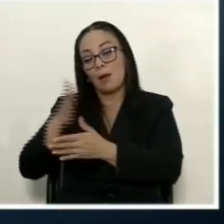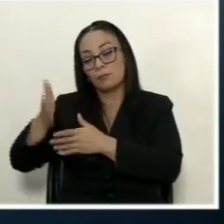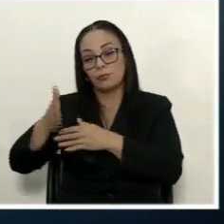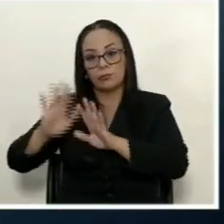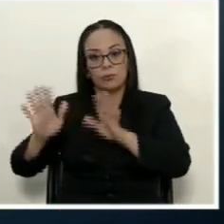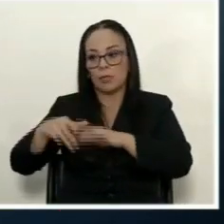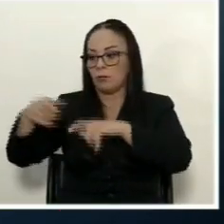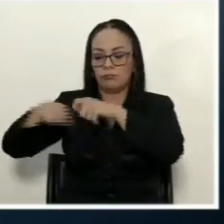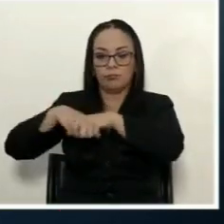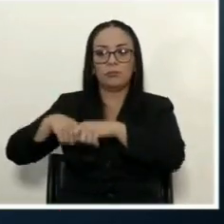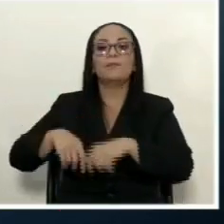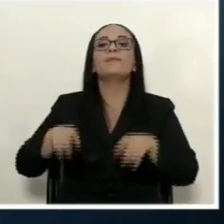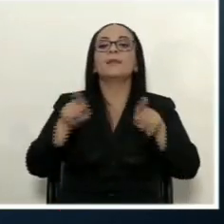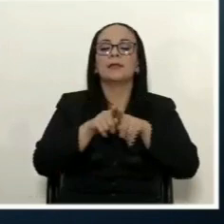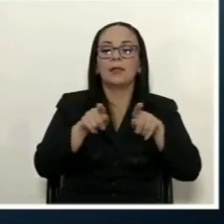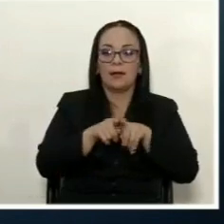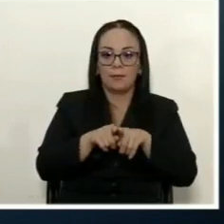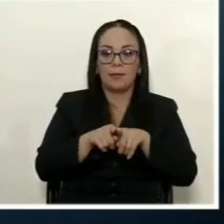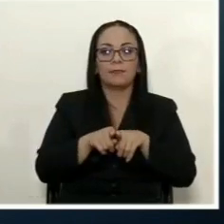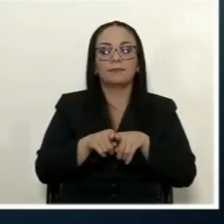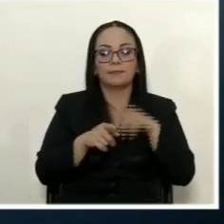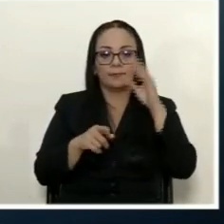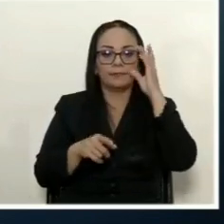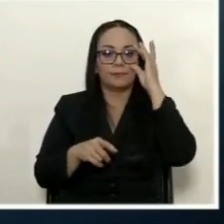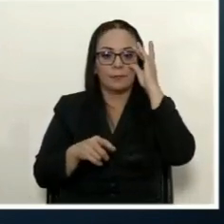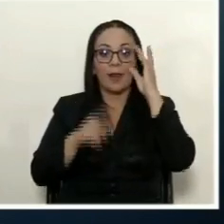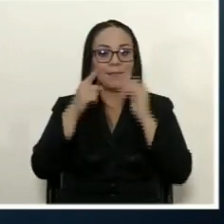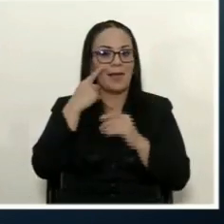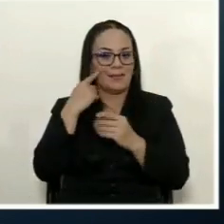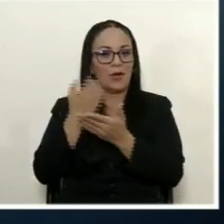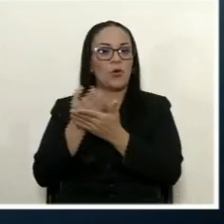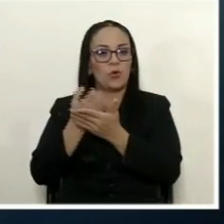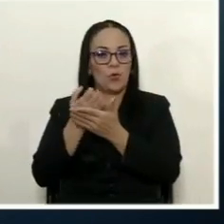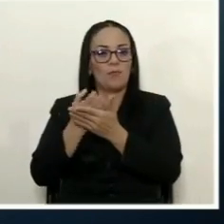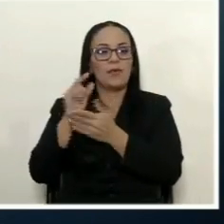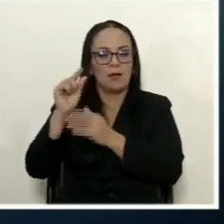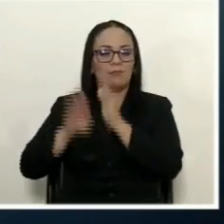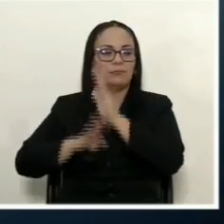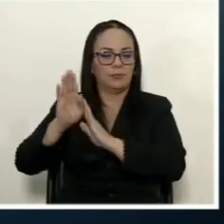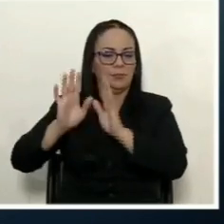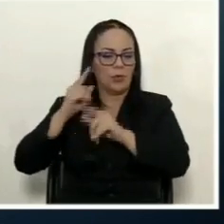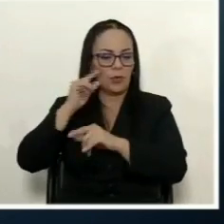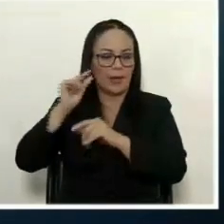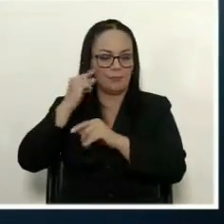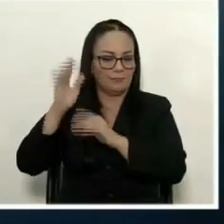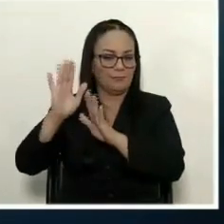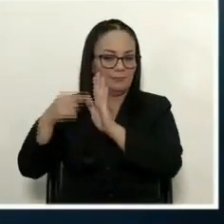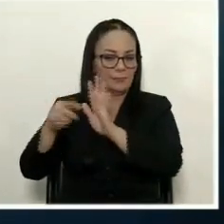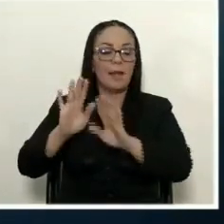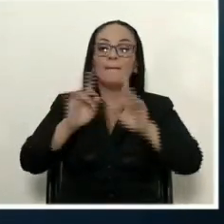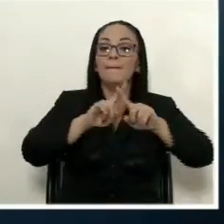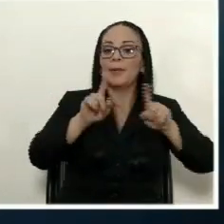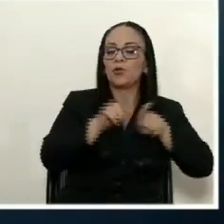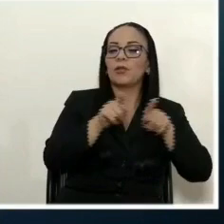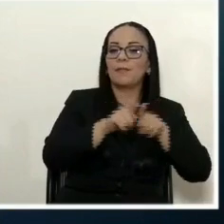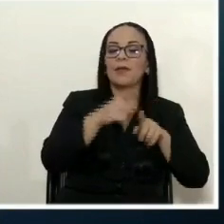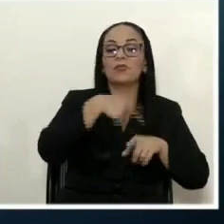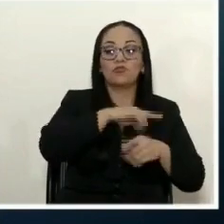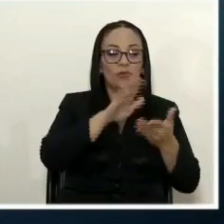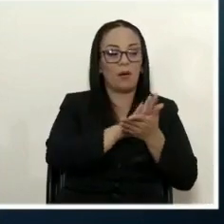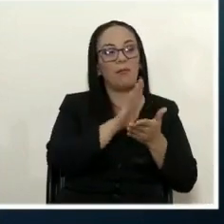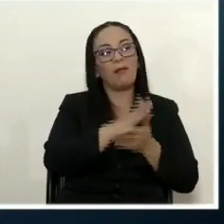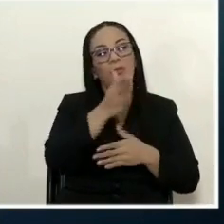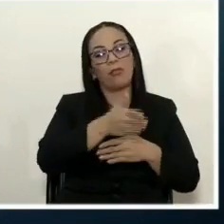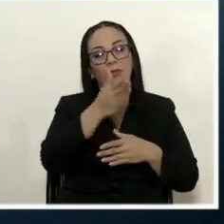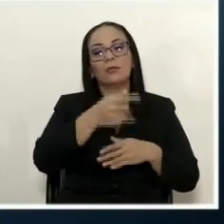resultados impresionantes de crecimiento económico en un minuto, le estamos rompiendo los cuellos de botella